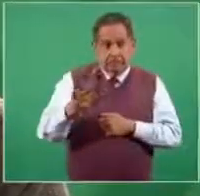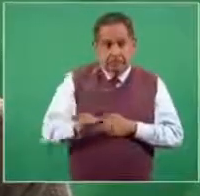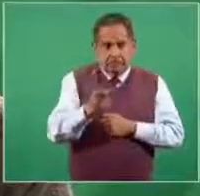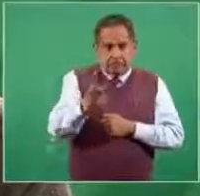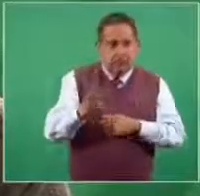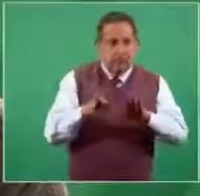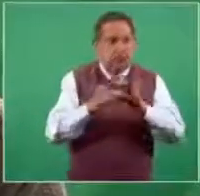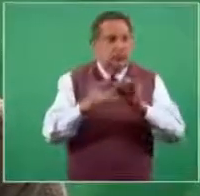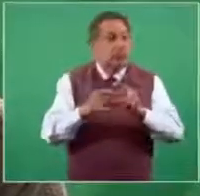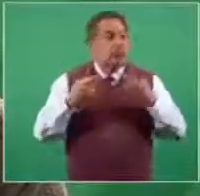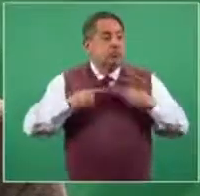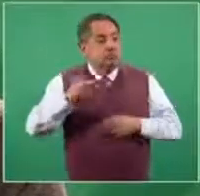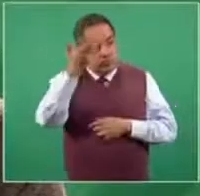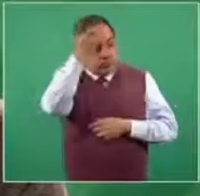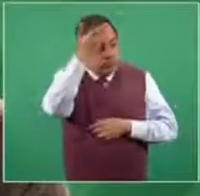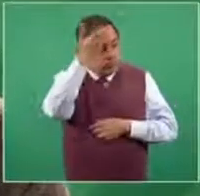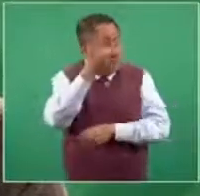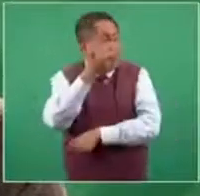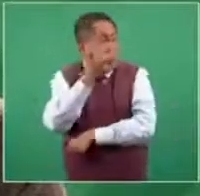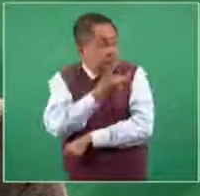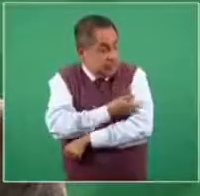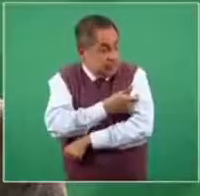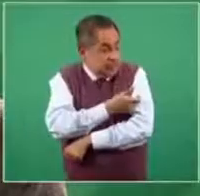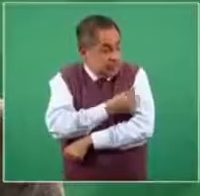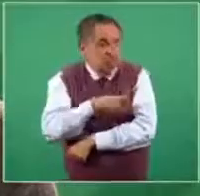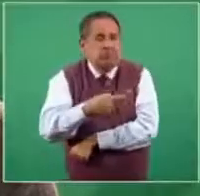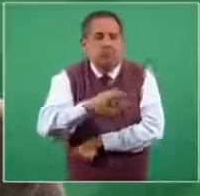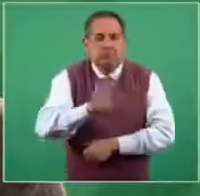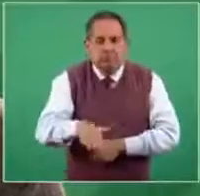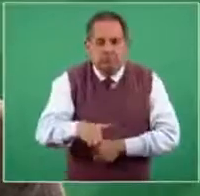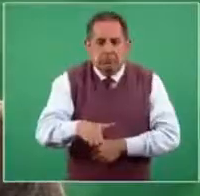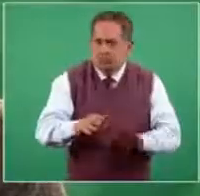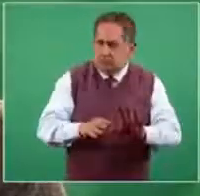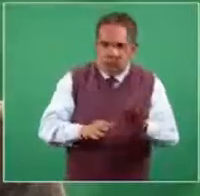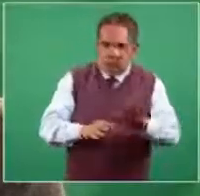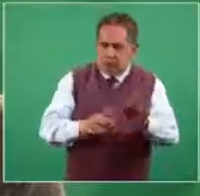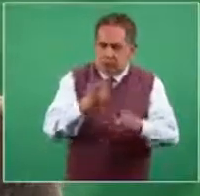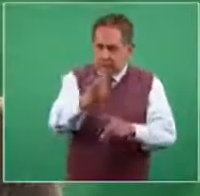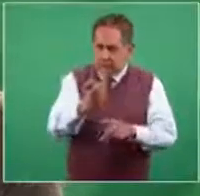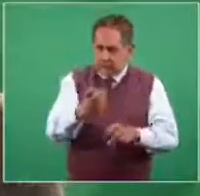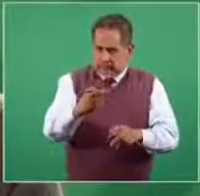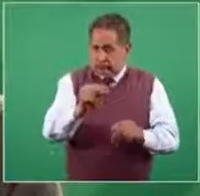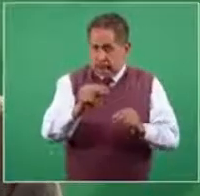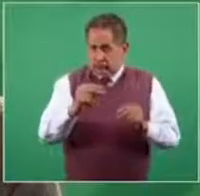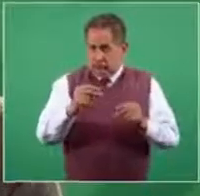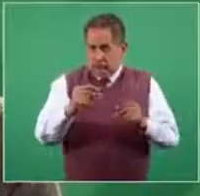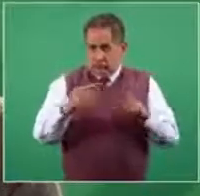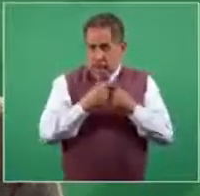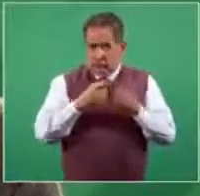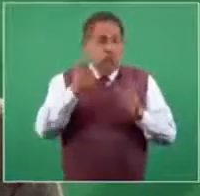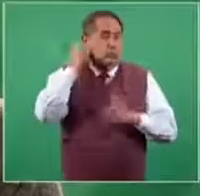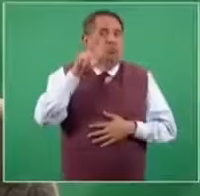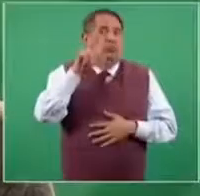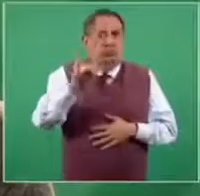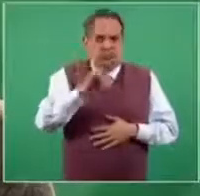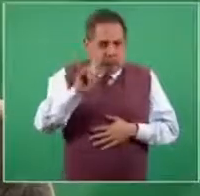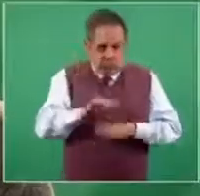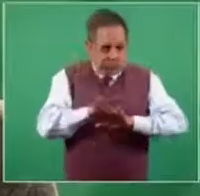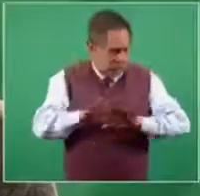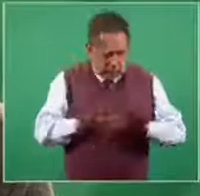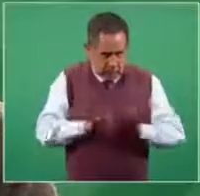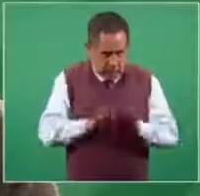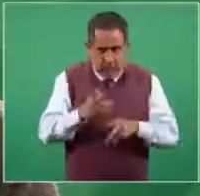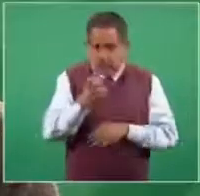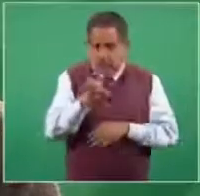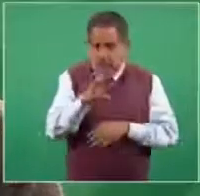que una enfermera murió como consecuencia de la vacuna, porque esto no es así. Y ojalá no sea así nunca, pero esto